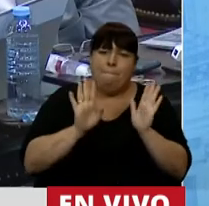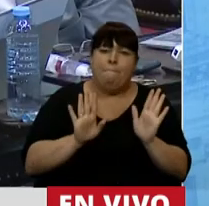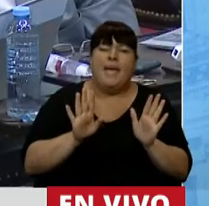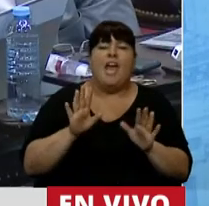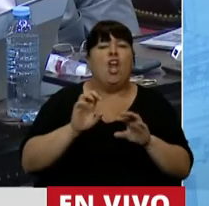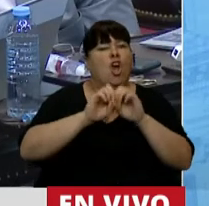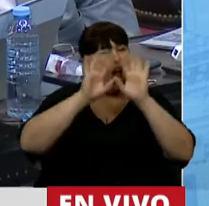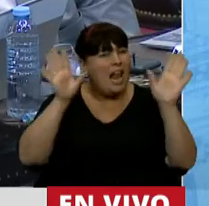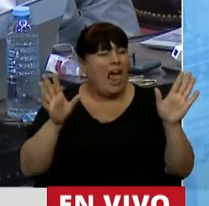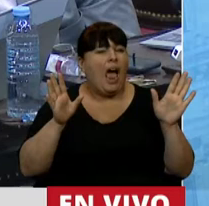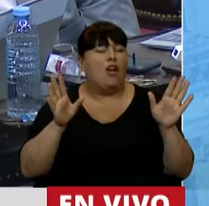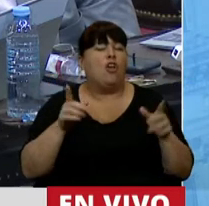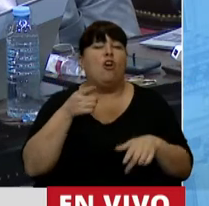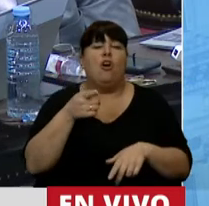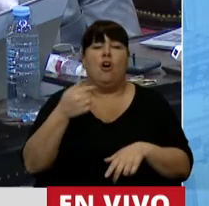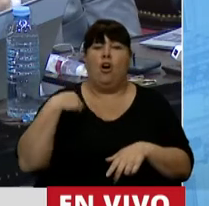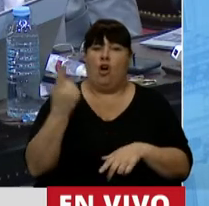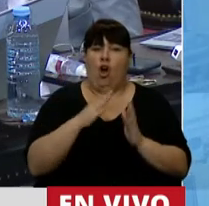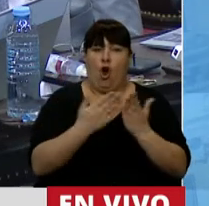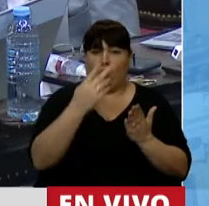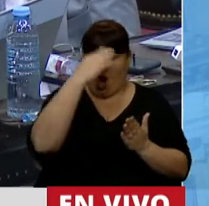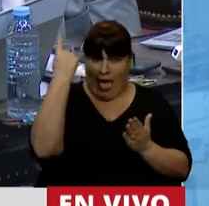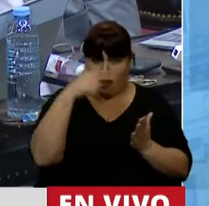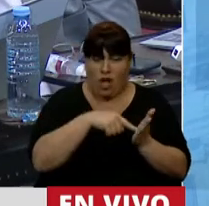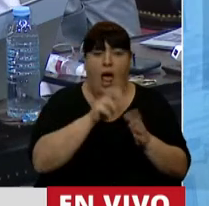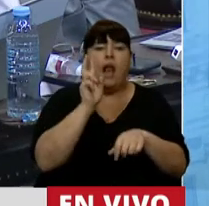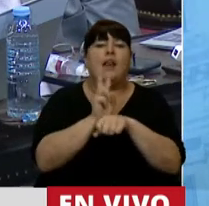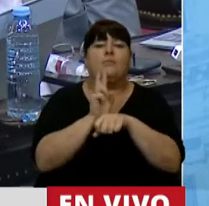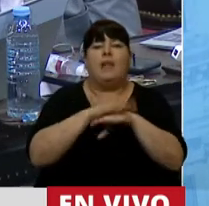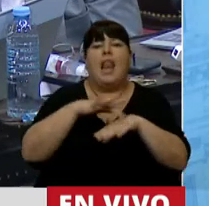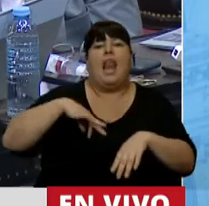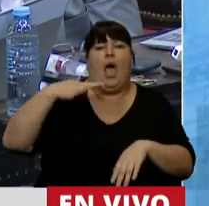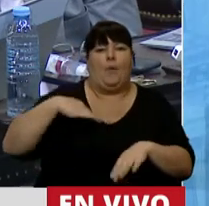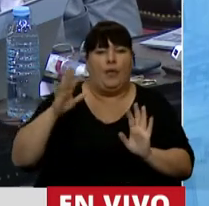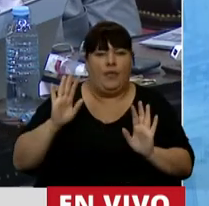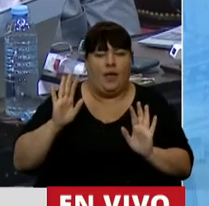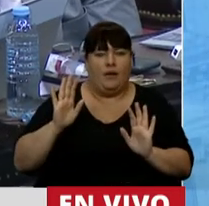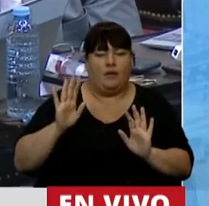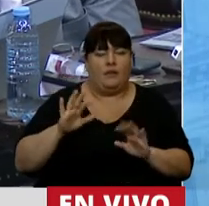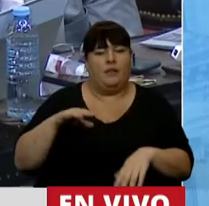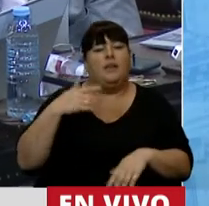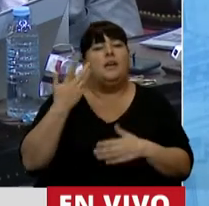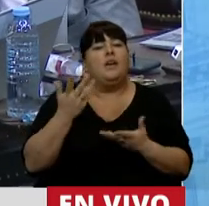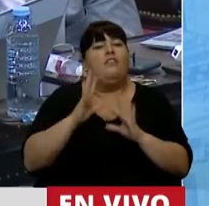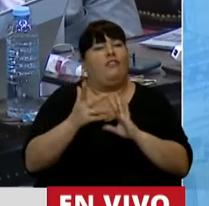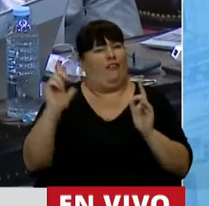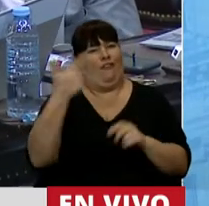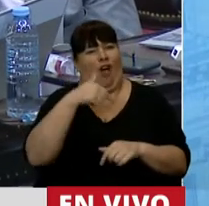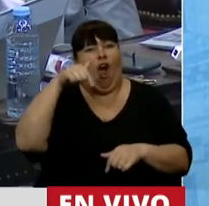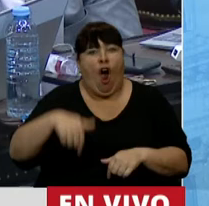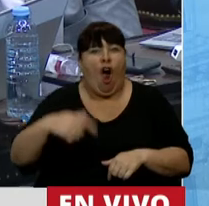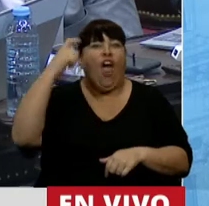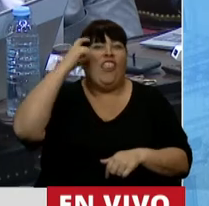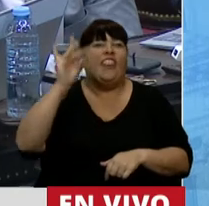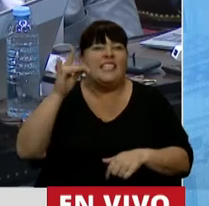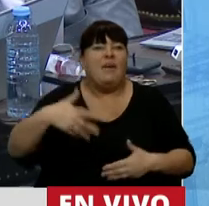lo que sí está claro, que nuestra Constitución tutela la vida. Y la verdad es una paradoja. Hoy, 10